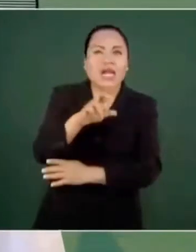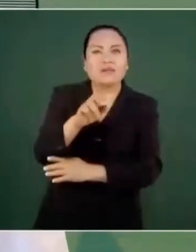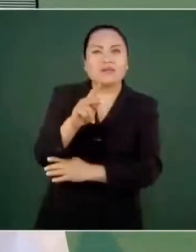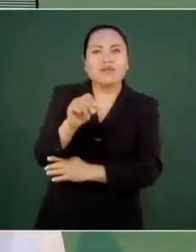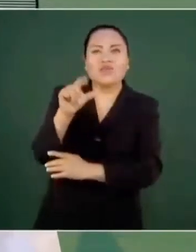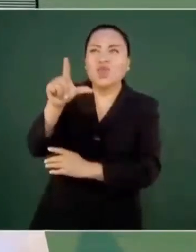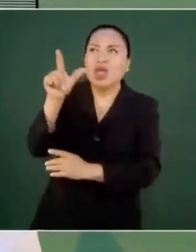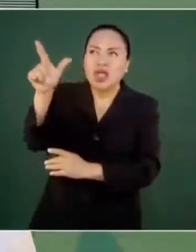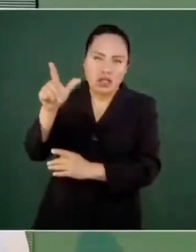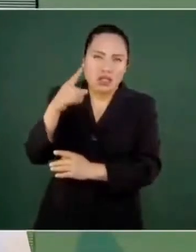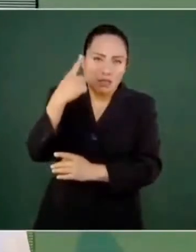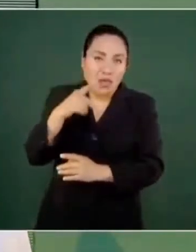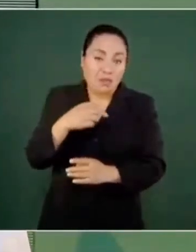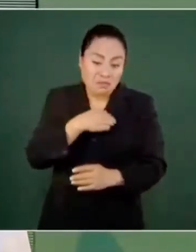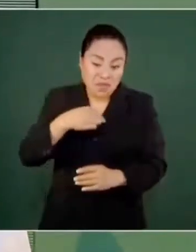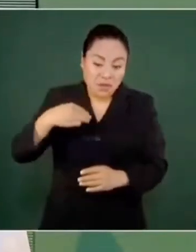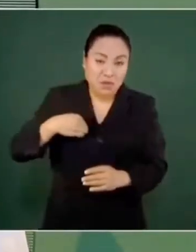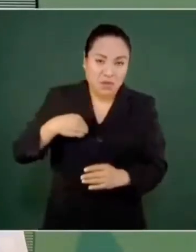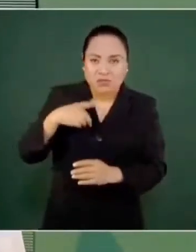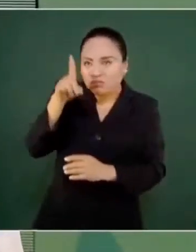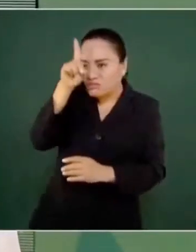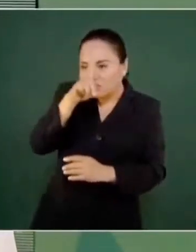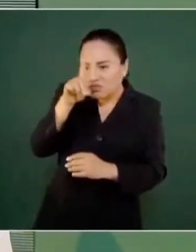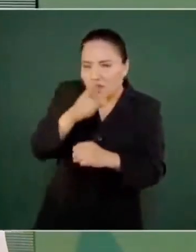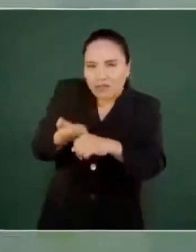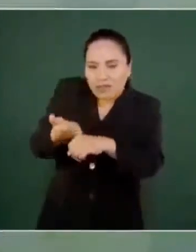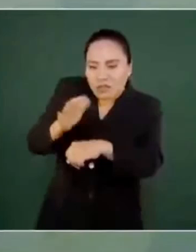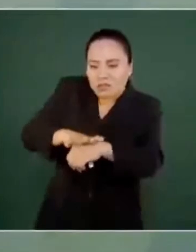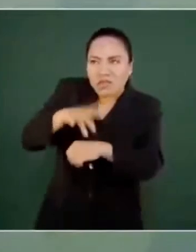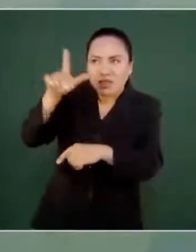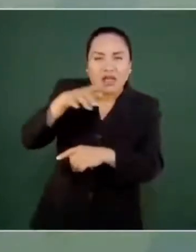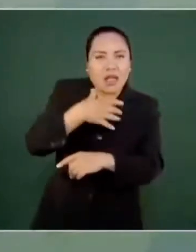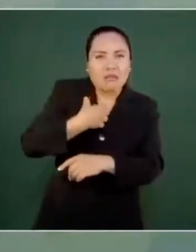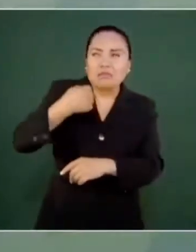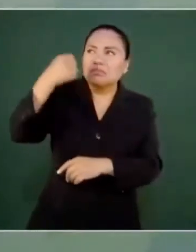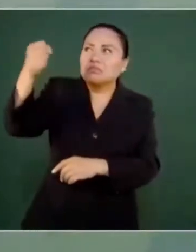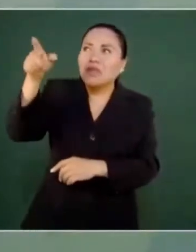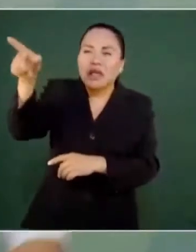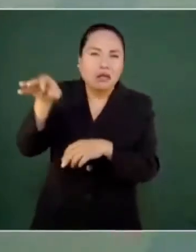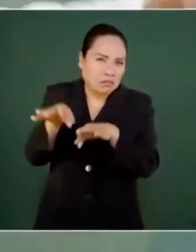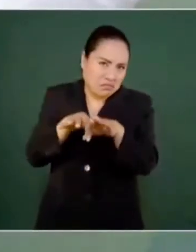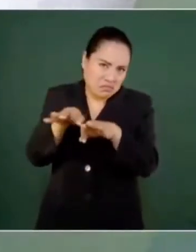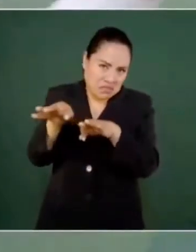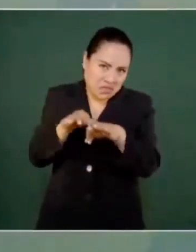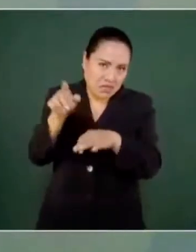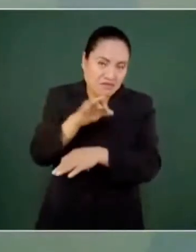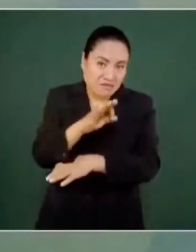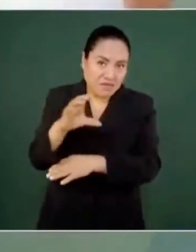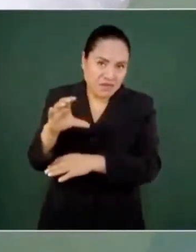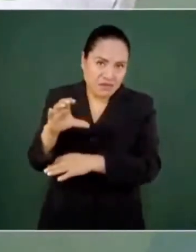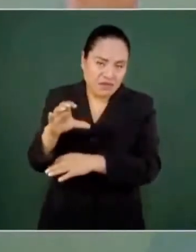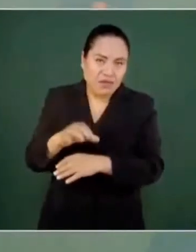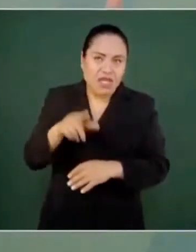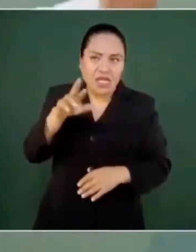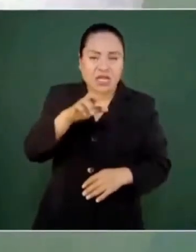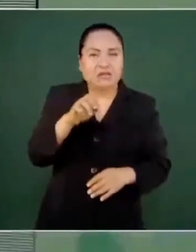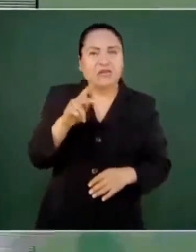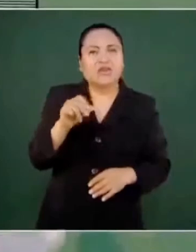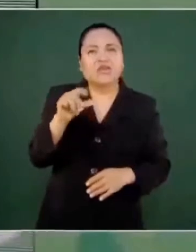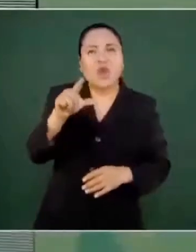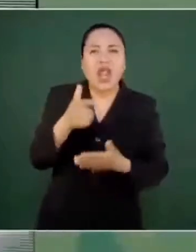consejo de administración de Repsol, al que había